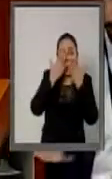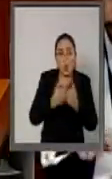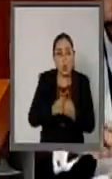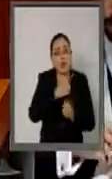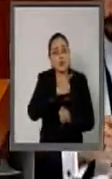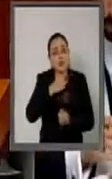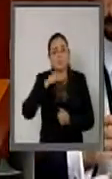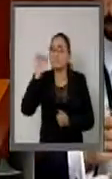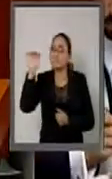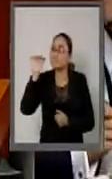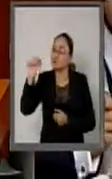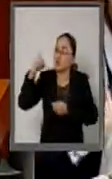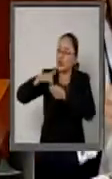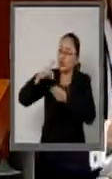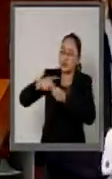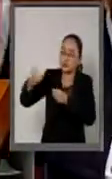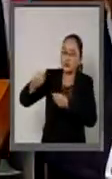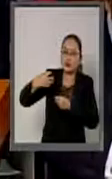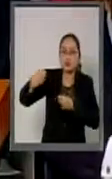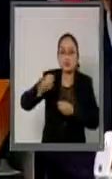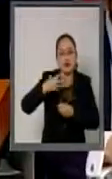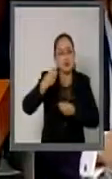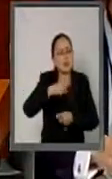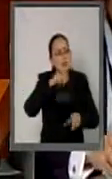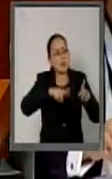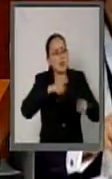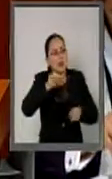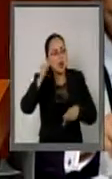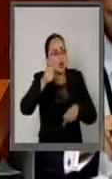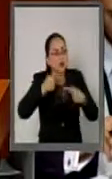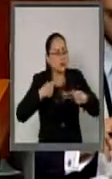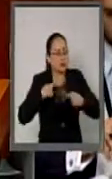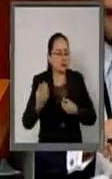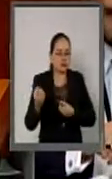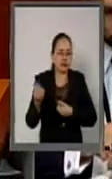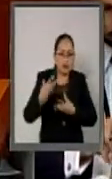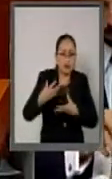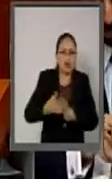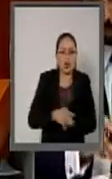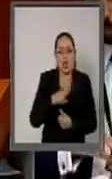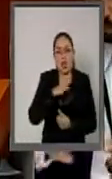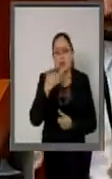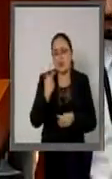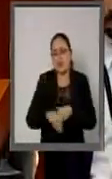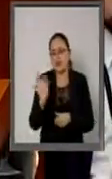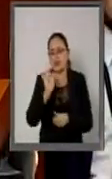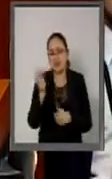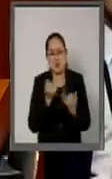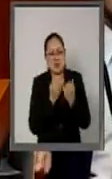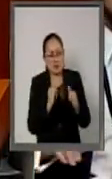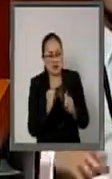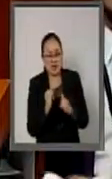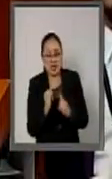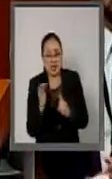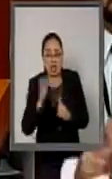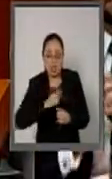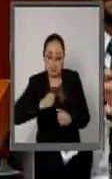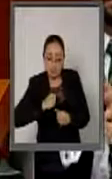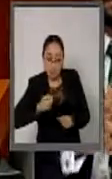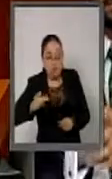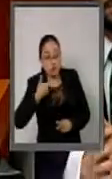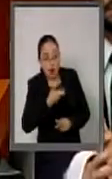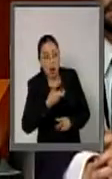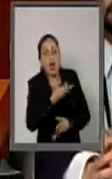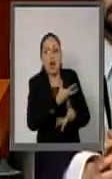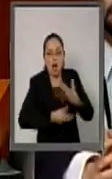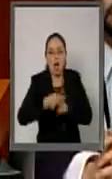pidiendo donaciones, que depende de aportaciones de terceros, corre el riesgo de perder autonomía, grados de autonomía. Es importante que haya un